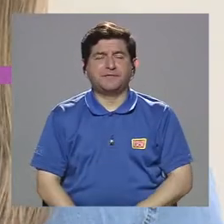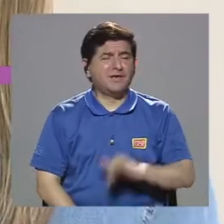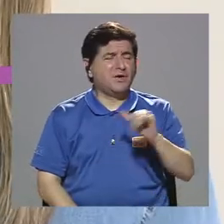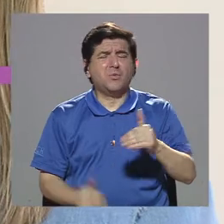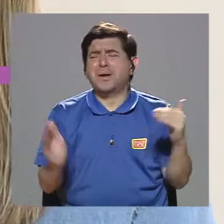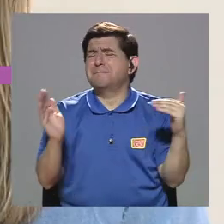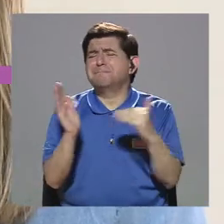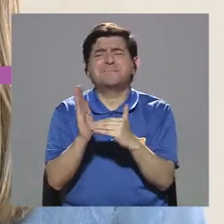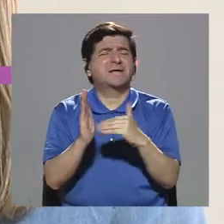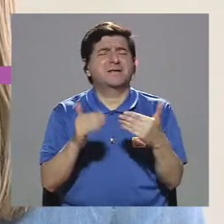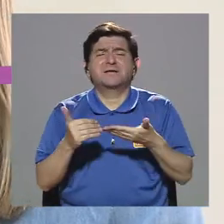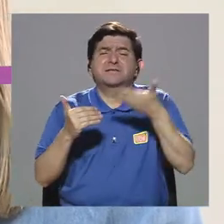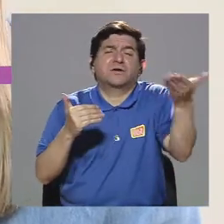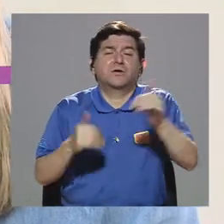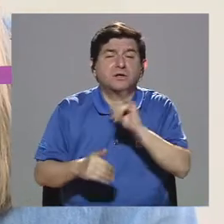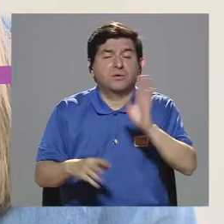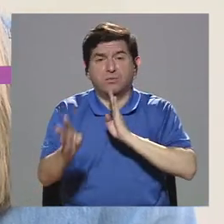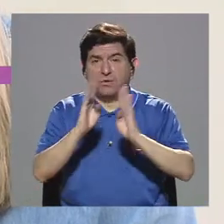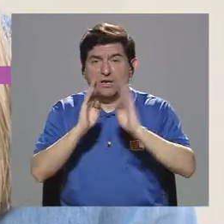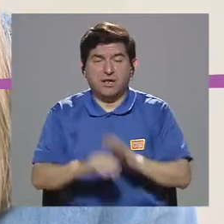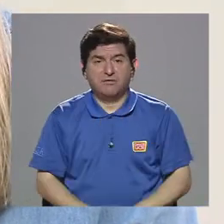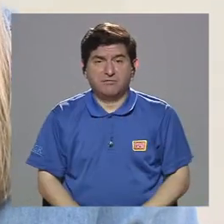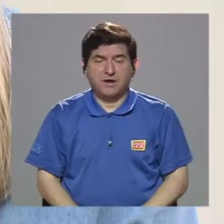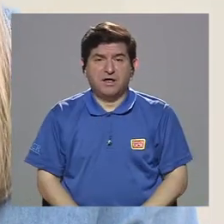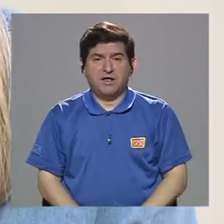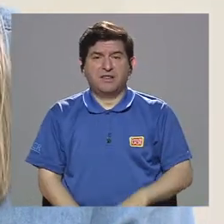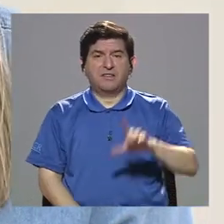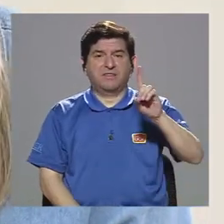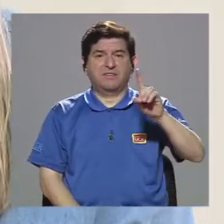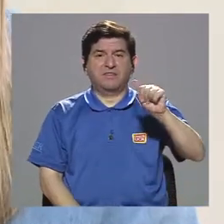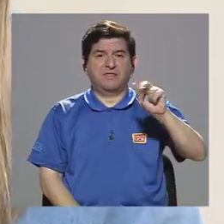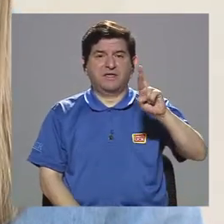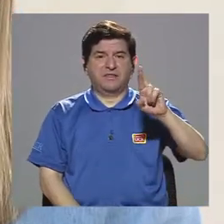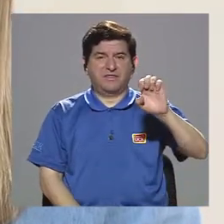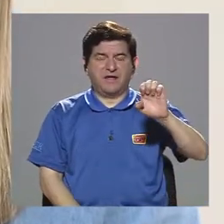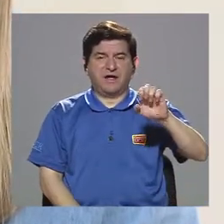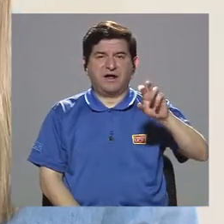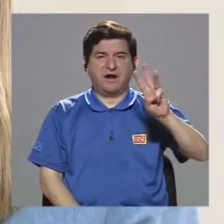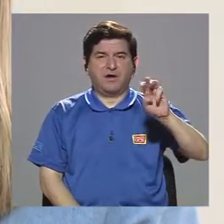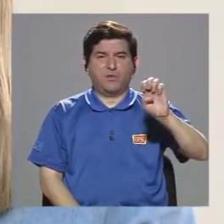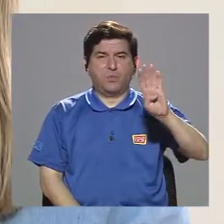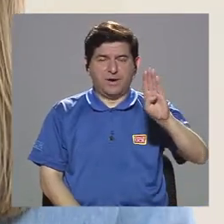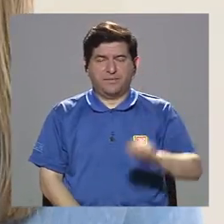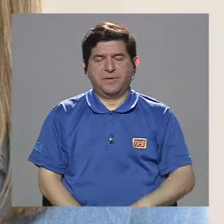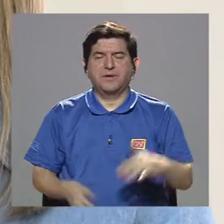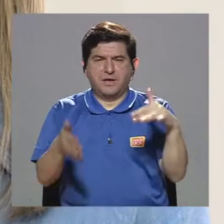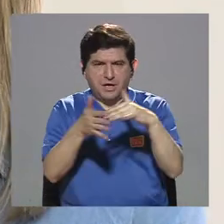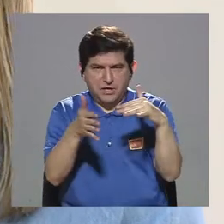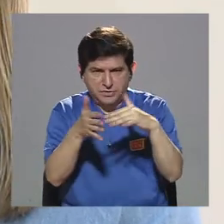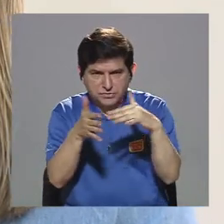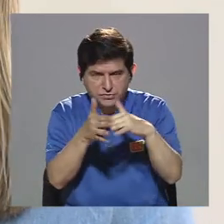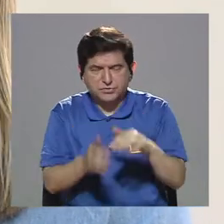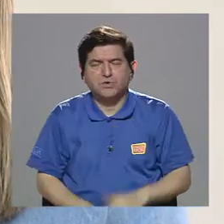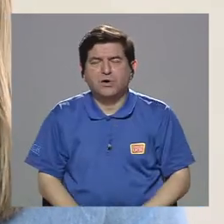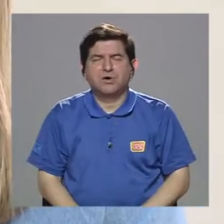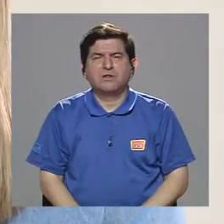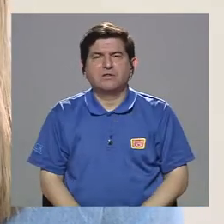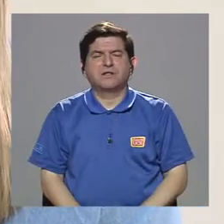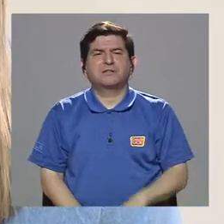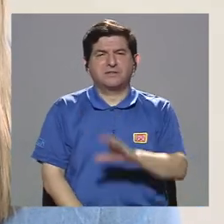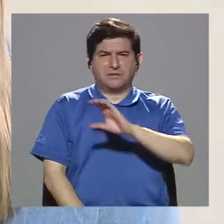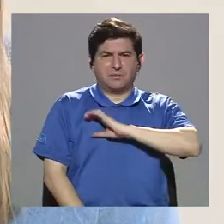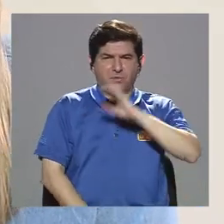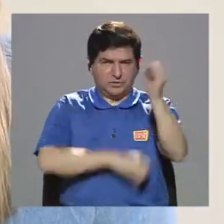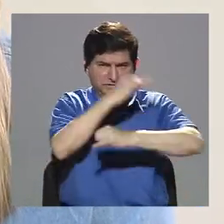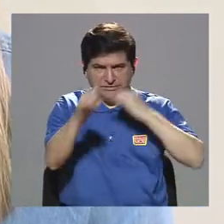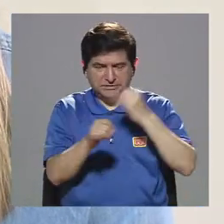así miles de cosas. Estamos hablando igual también de la dark web, que te puedo contar, igual que hay un estudio de Interpol